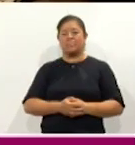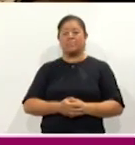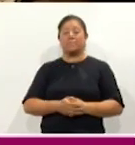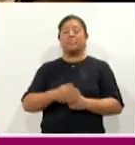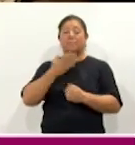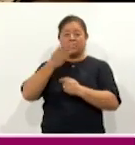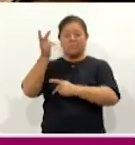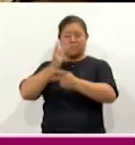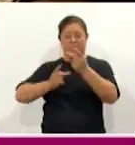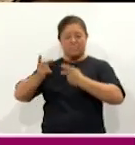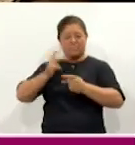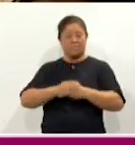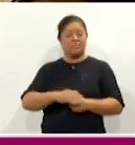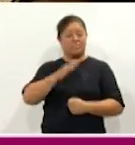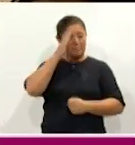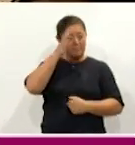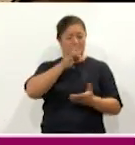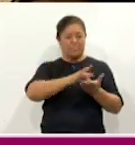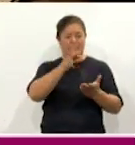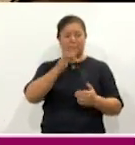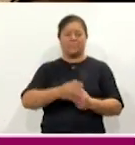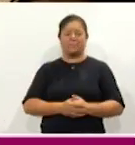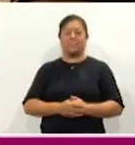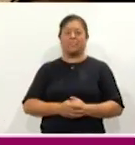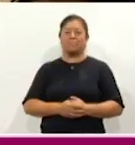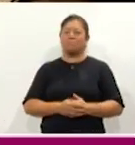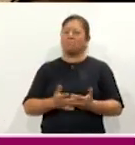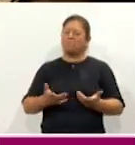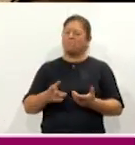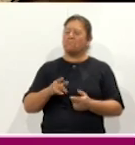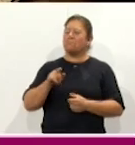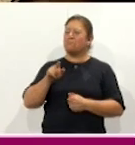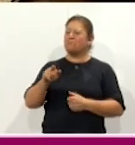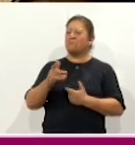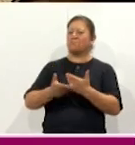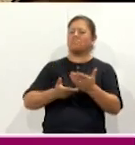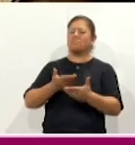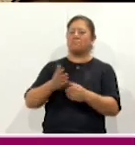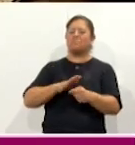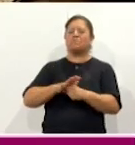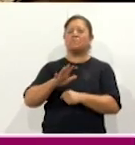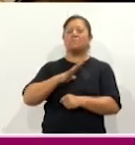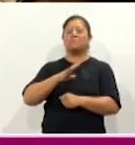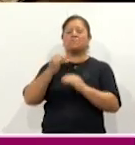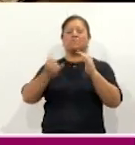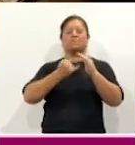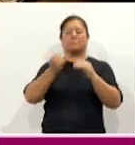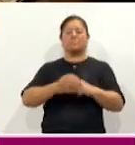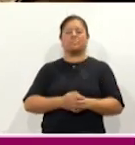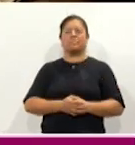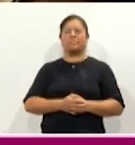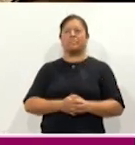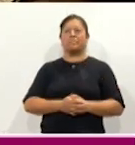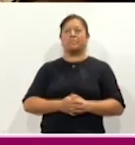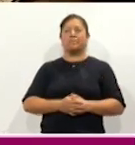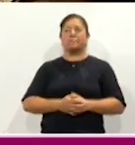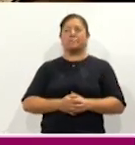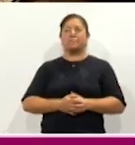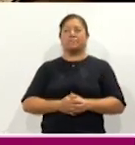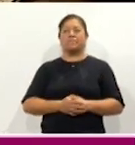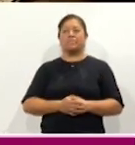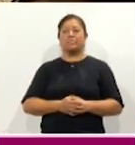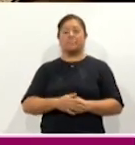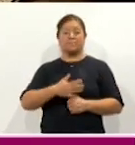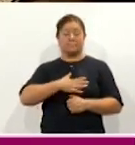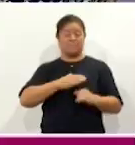gracias por este espacio. Y bueno, antes que nada, quisiéramos saber cuáles son los servicios que ofrece ITEA. Claro que sí, mira, te platico. El